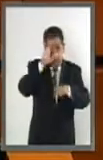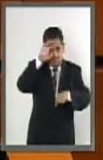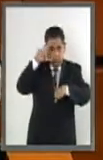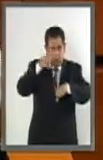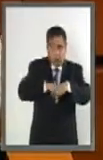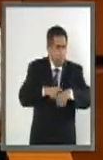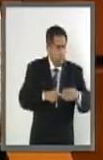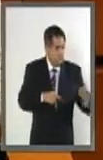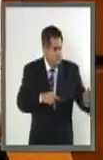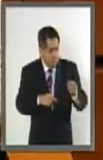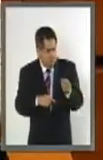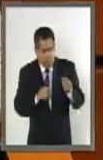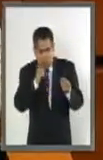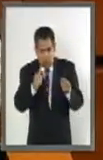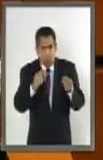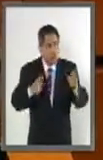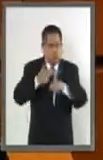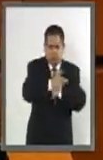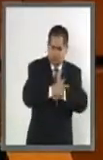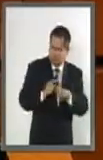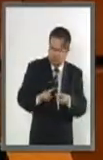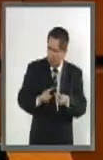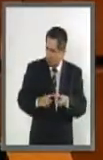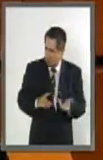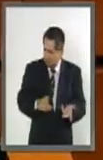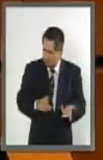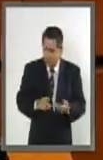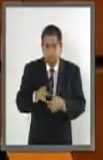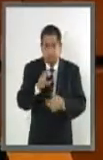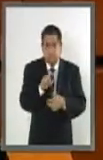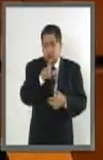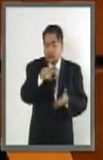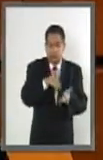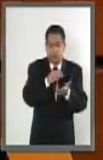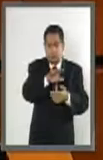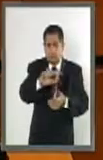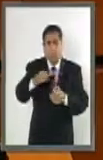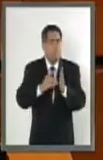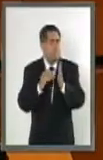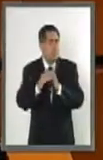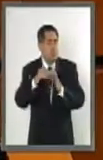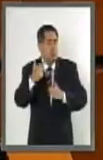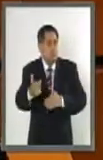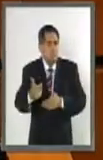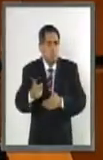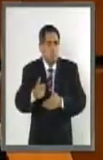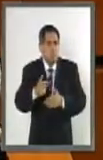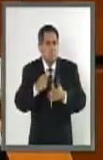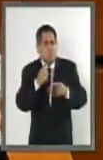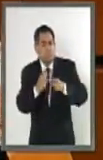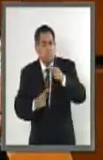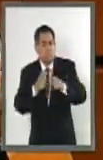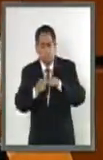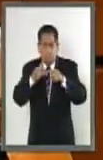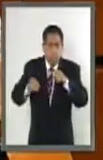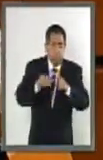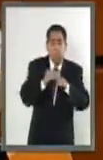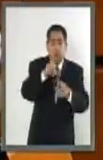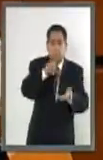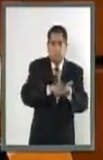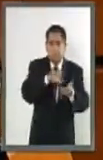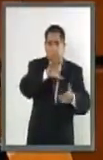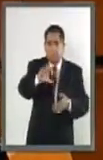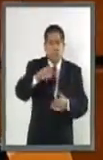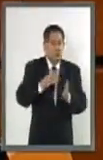y se propone que los 37 mil 500 millones de pesos anunciados se van a sumar mil 500 millones por